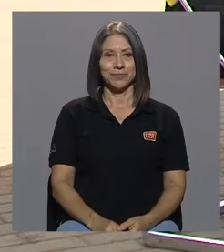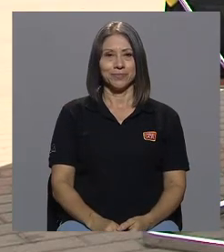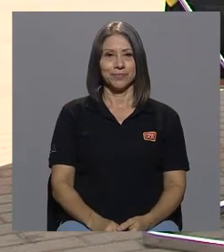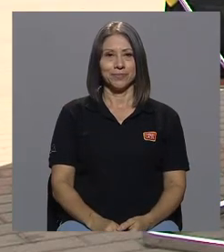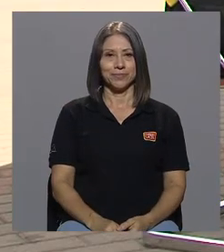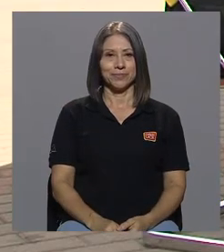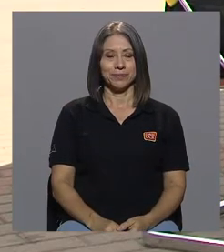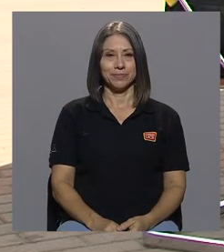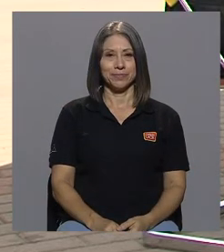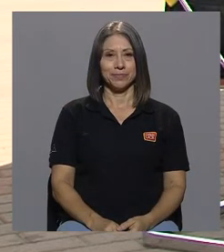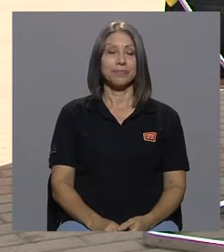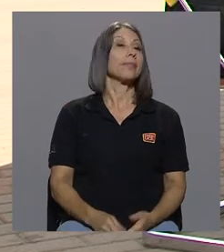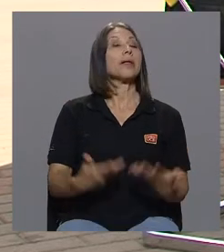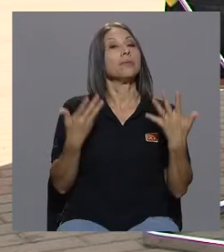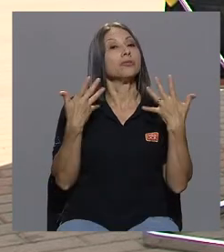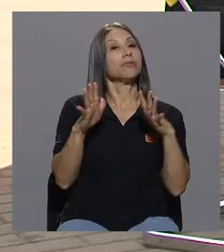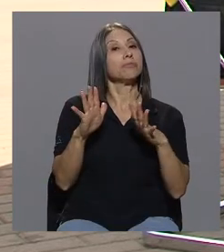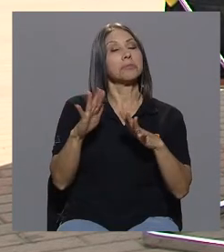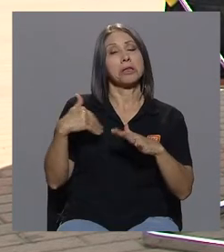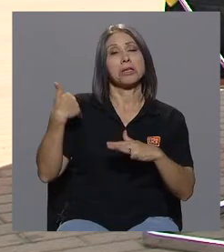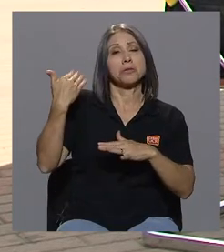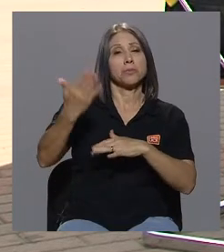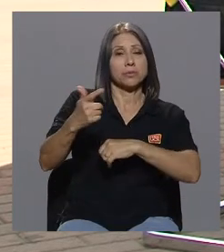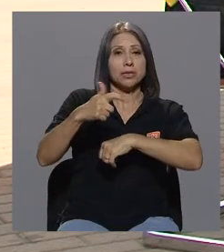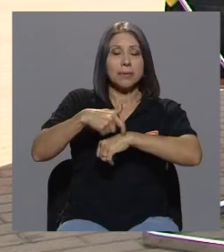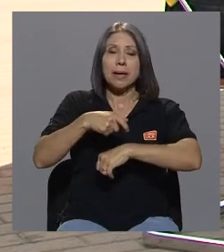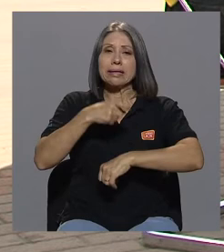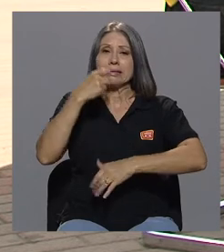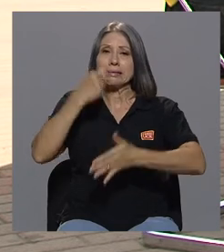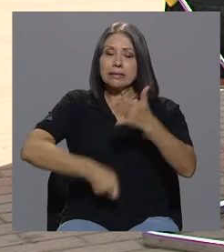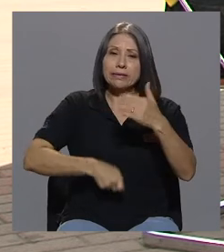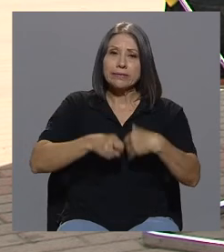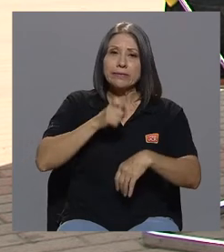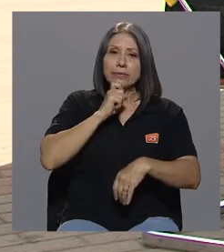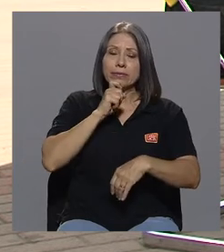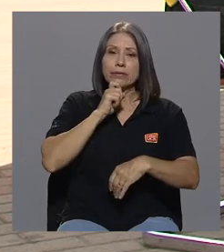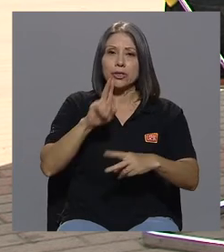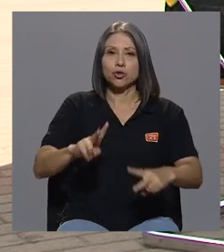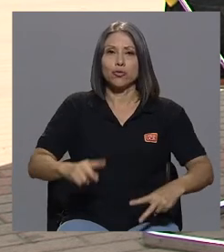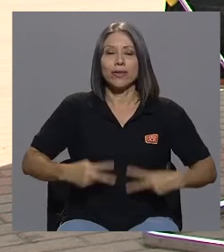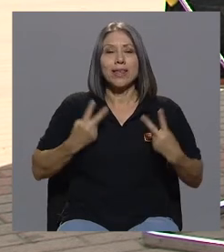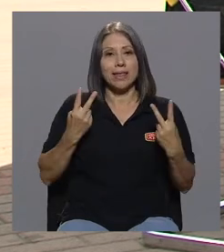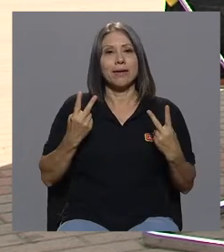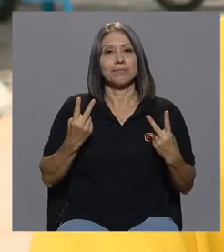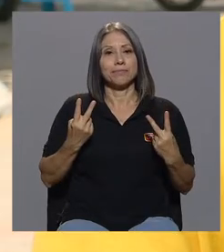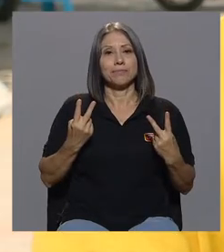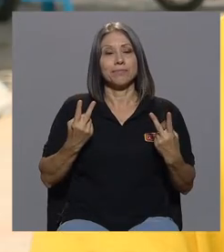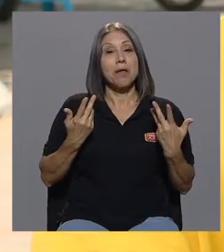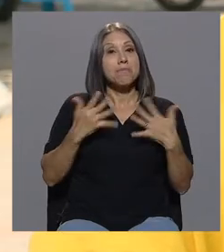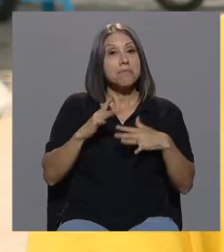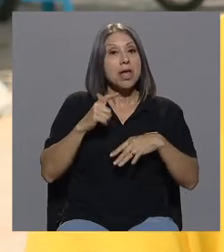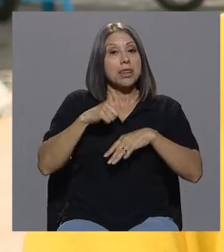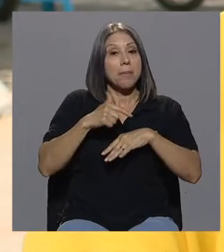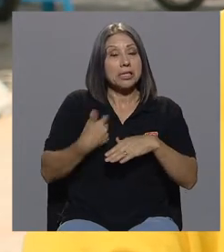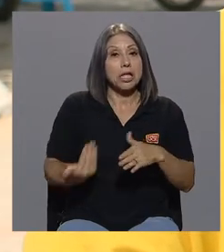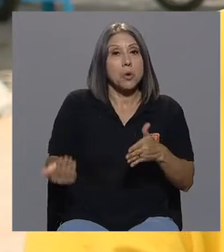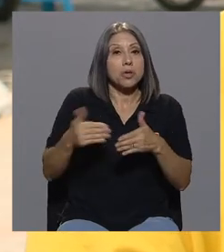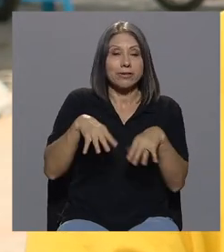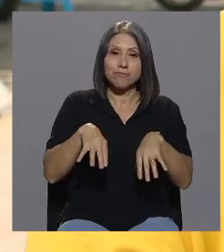después de pasar una etapa muy dura en su vida llegan las etapas de las reivindicaciones